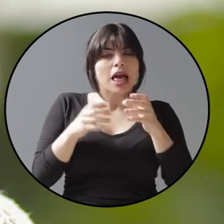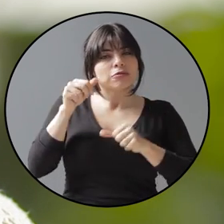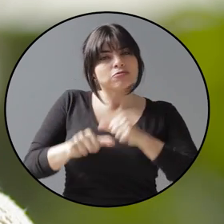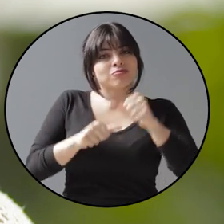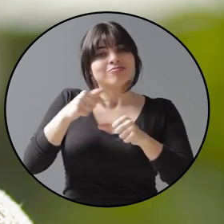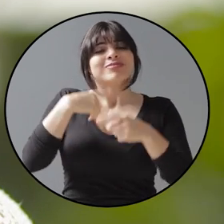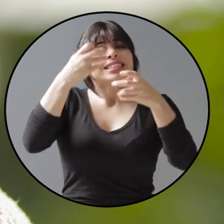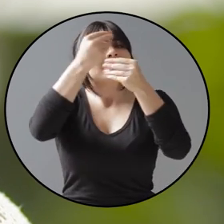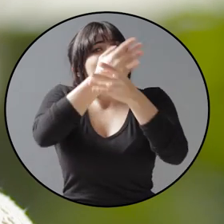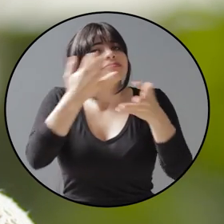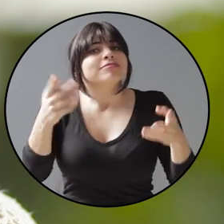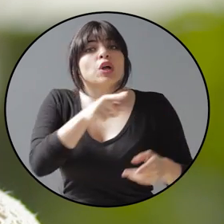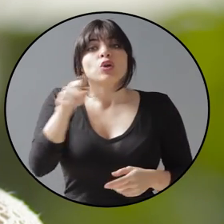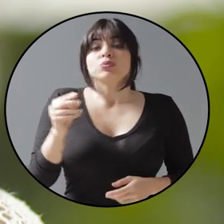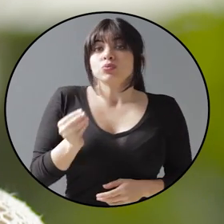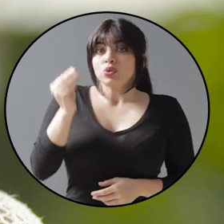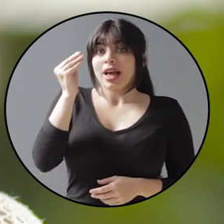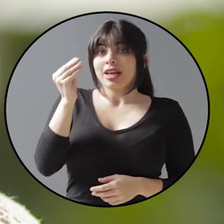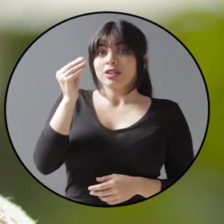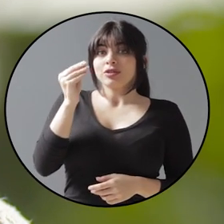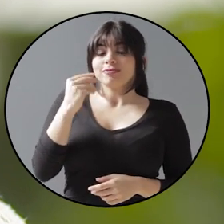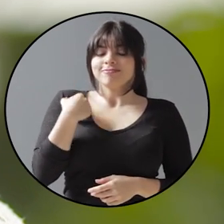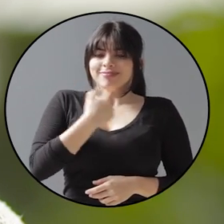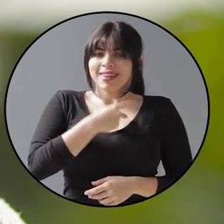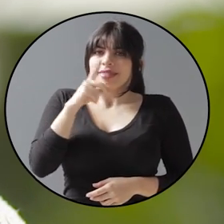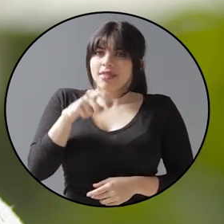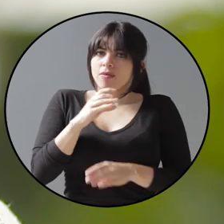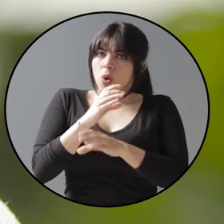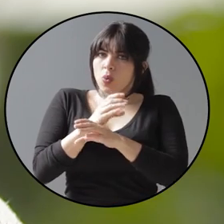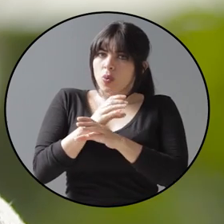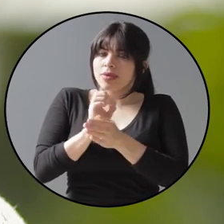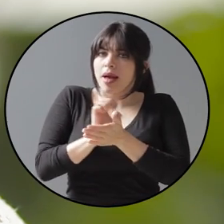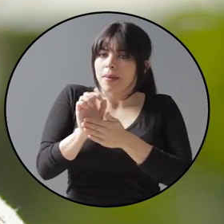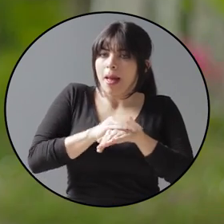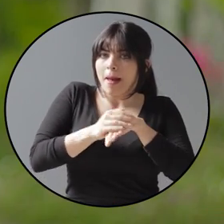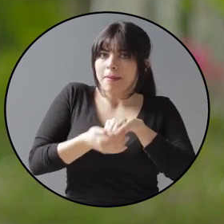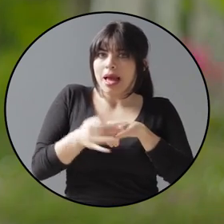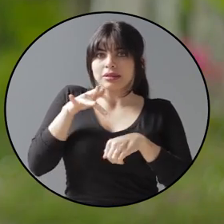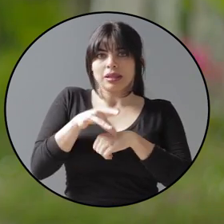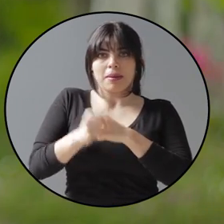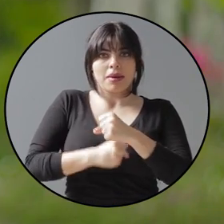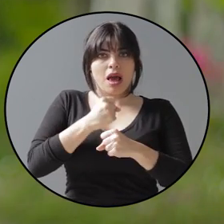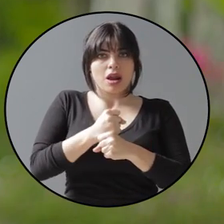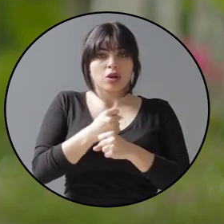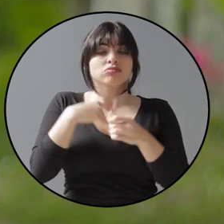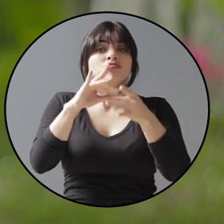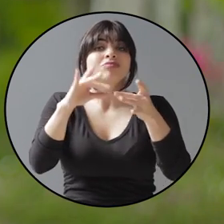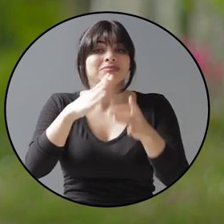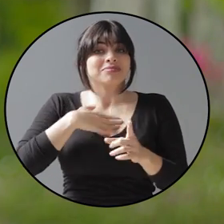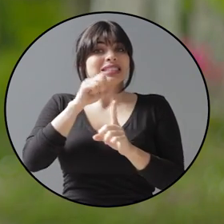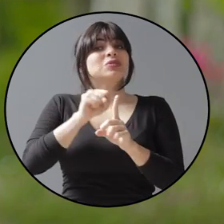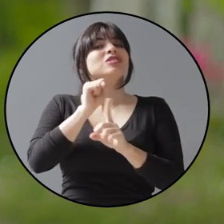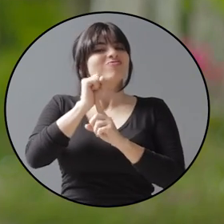decirles a las muchachas y muchachos que debemos cuidarnos y prevenir embarazos a temprana edad. Les cuento que mi caso fue